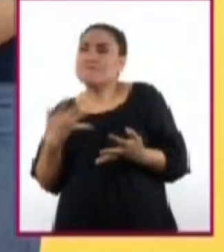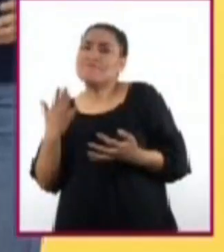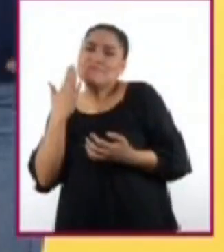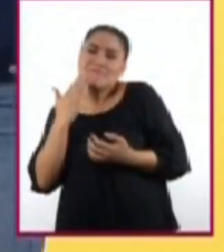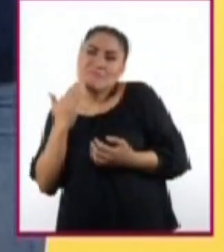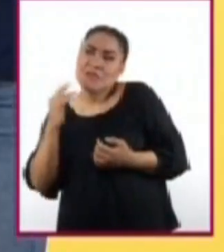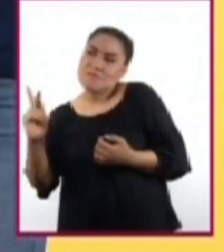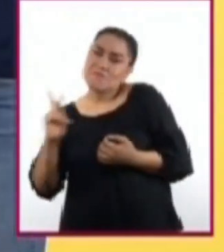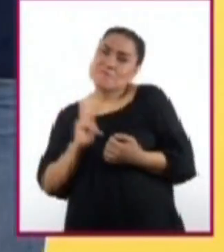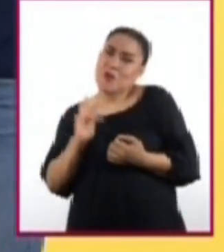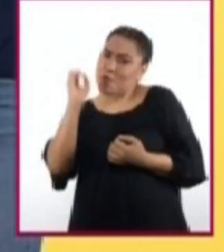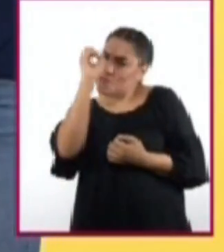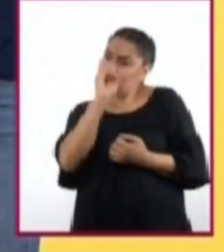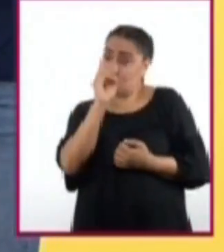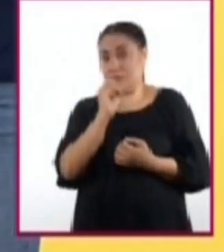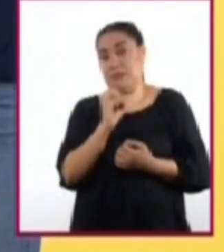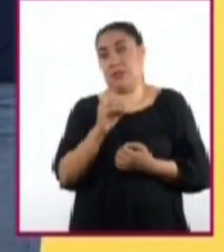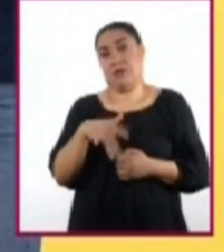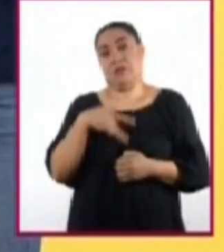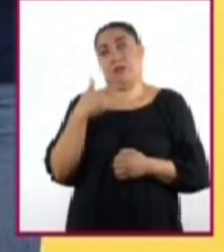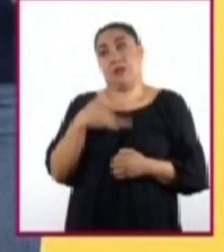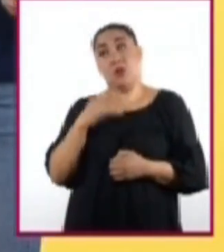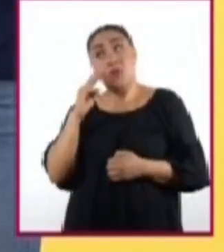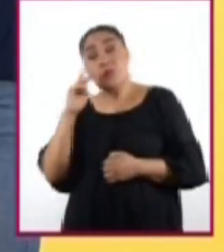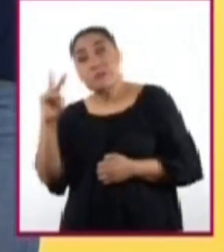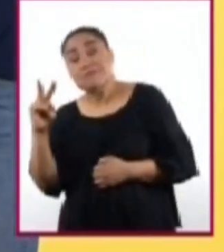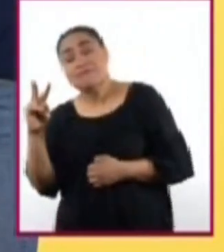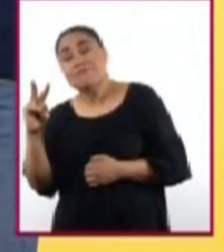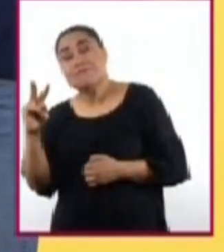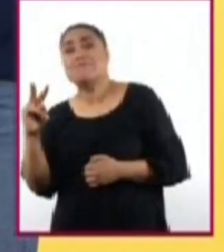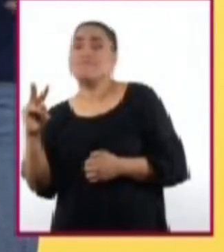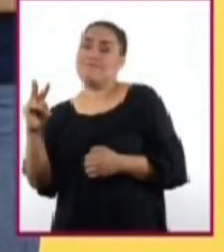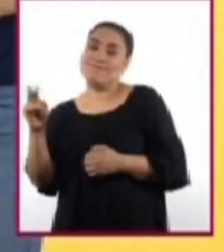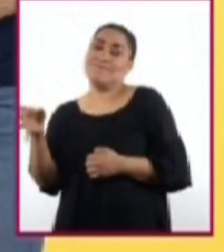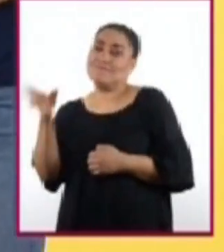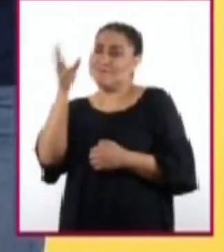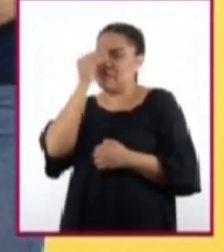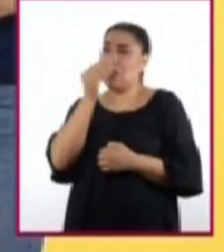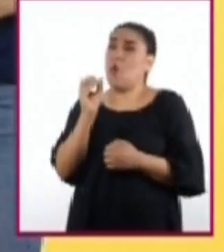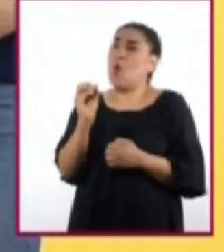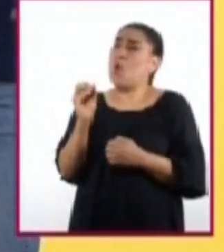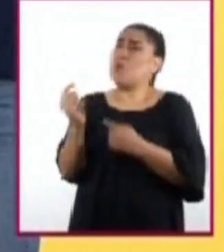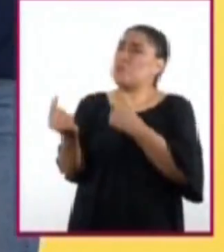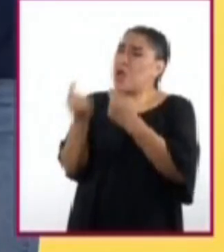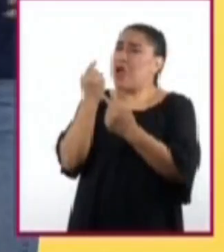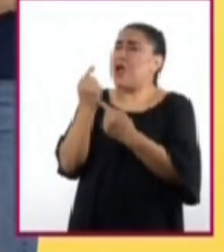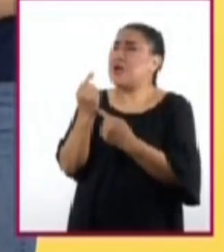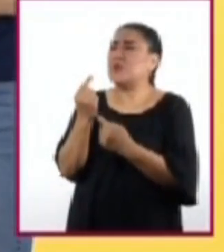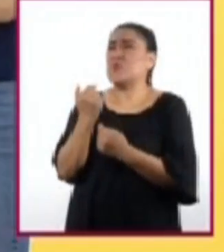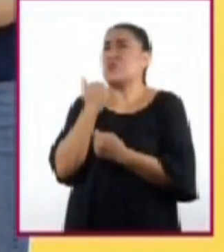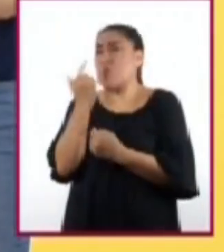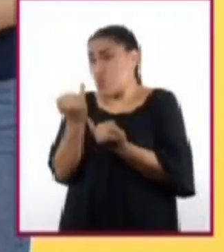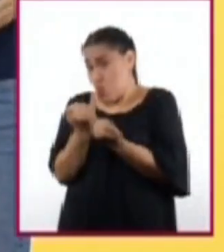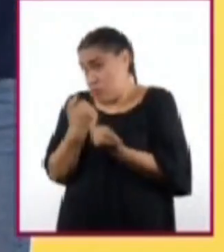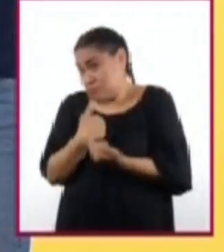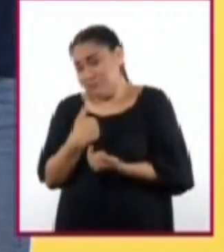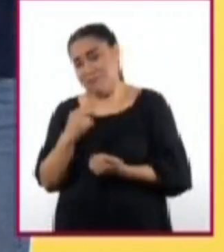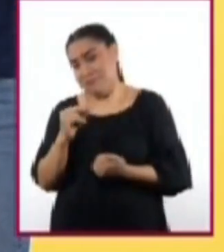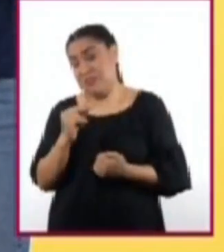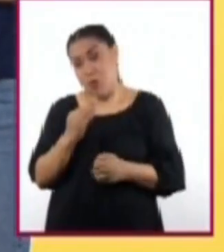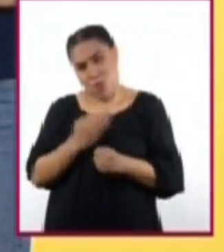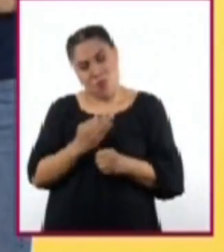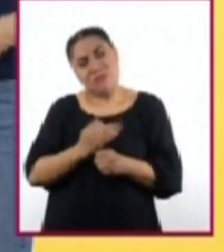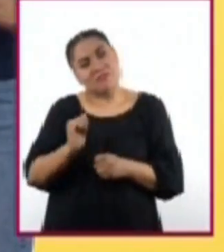rodean. Esto es ponerse en los zapatos de los otros, no hacer lo que no queremos que nos hagan. Además, es una excelente